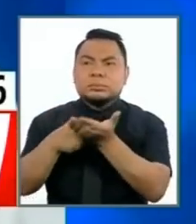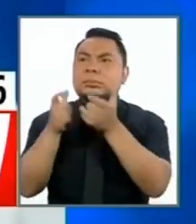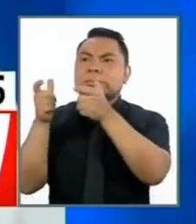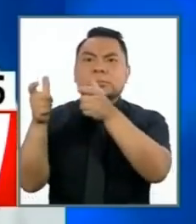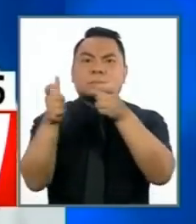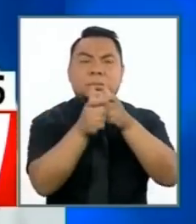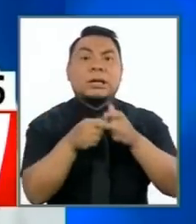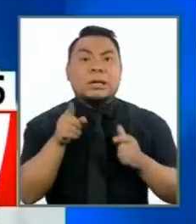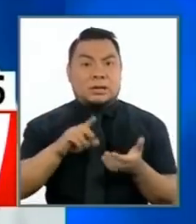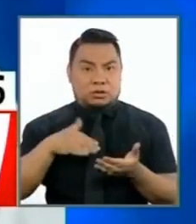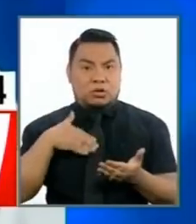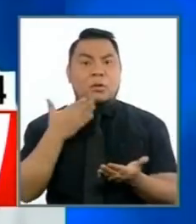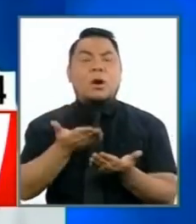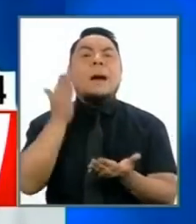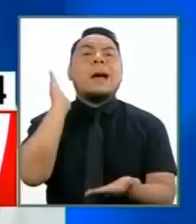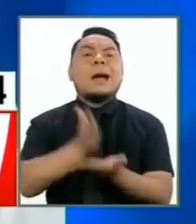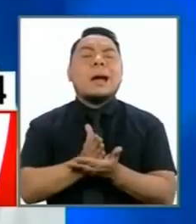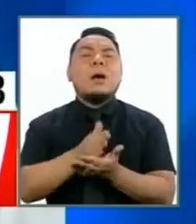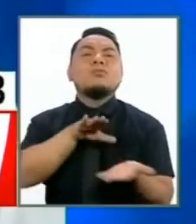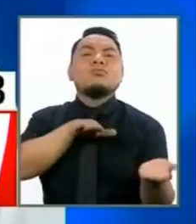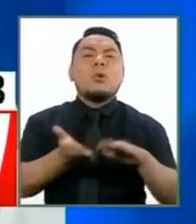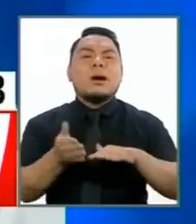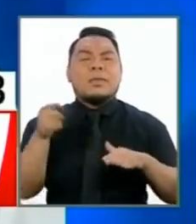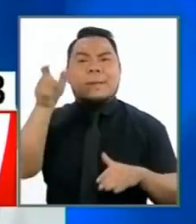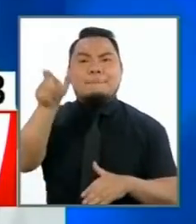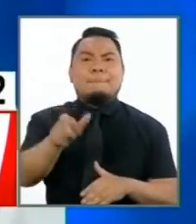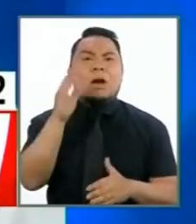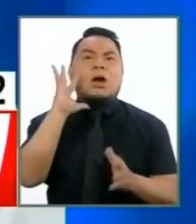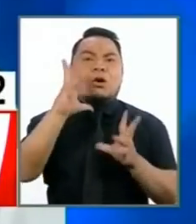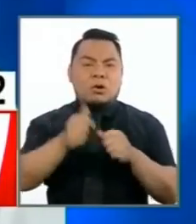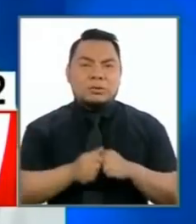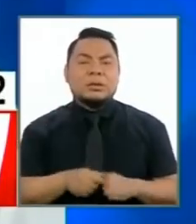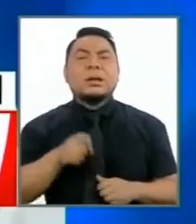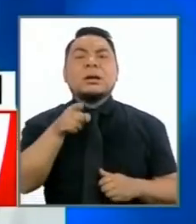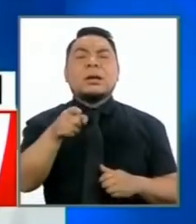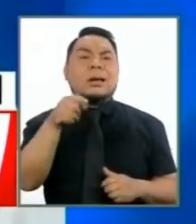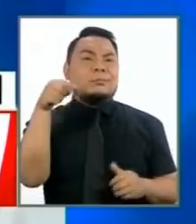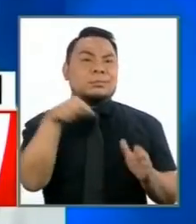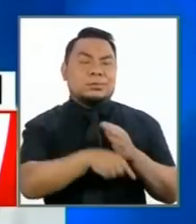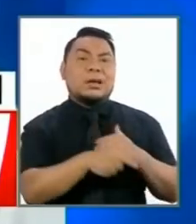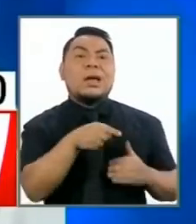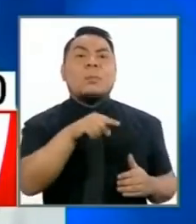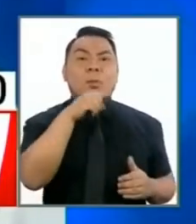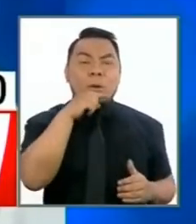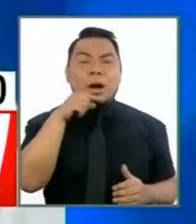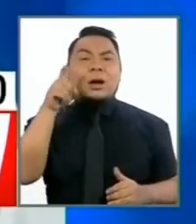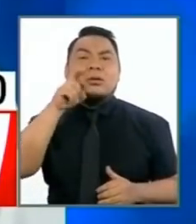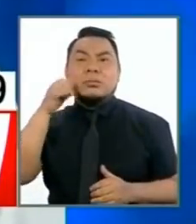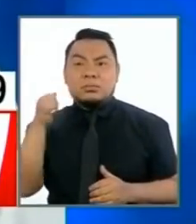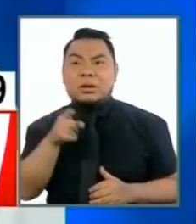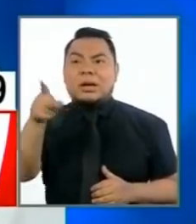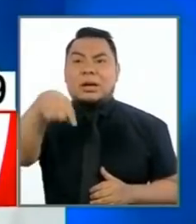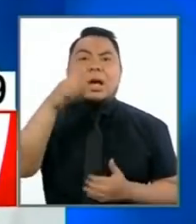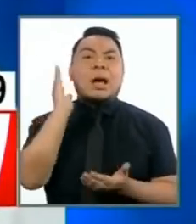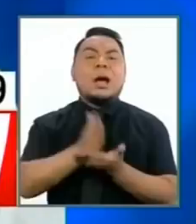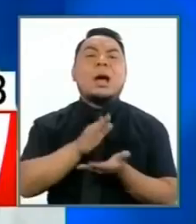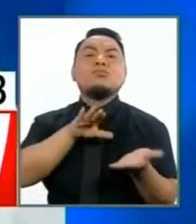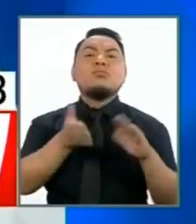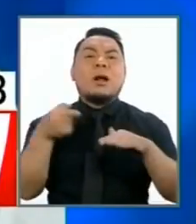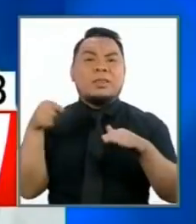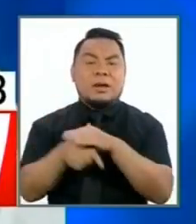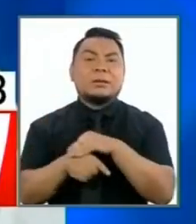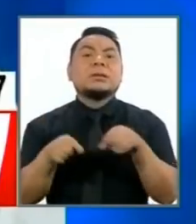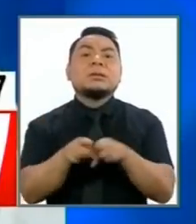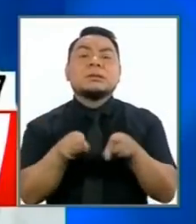la pena de muerte para los delincuentes reincidentes, feminicidas, violadores. Y el pueblo lo